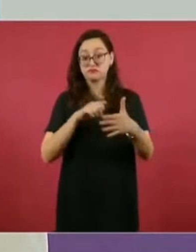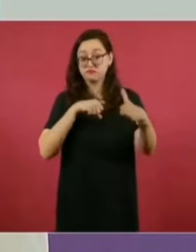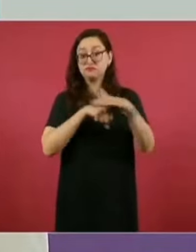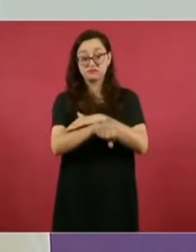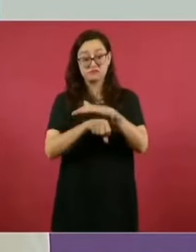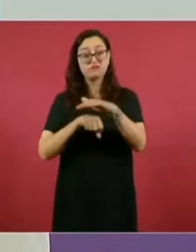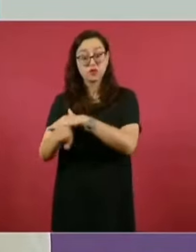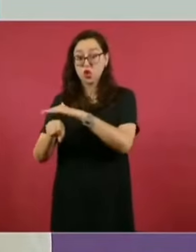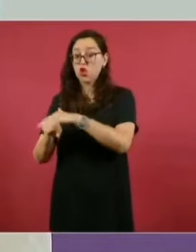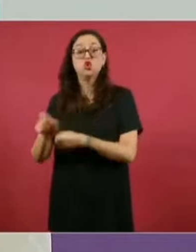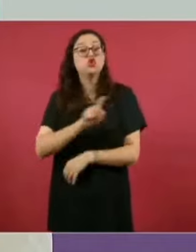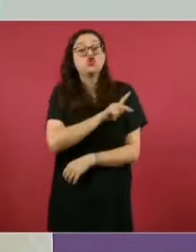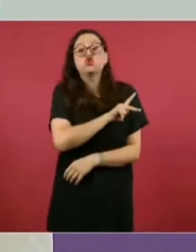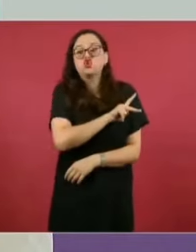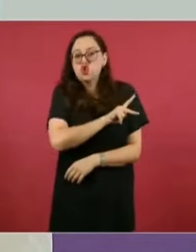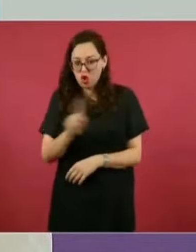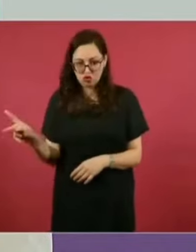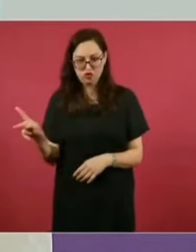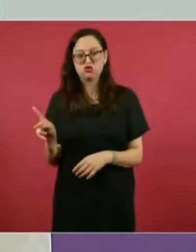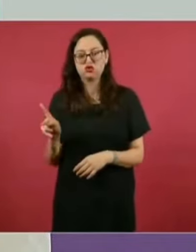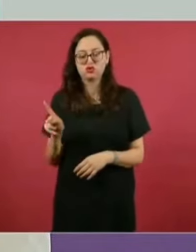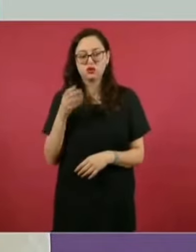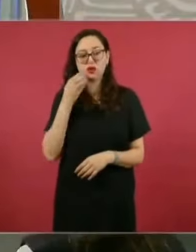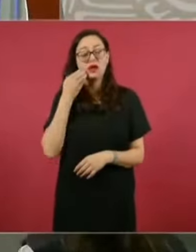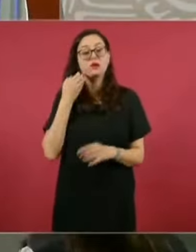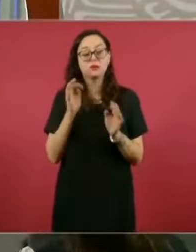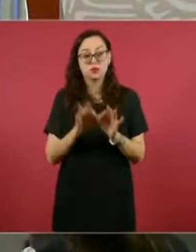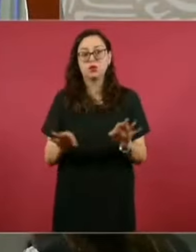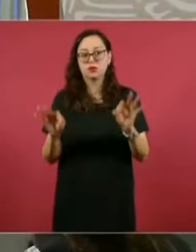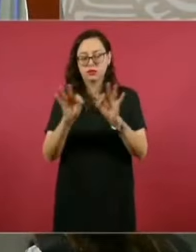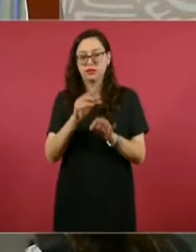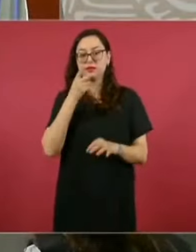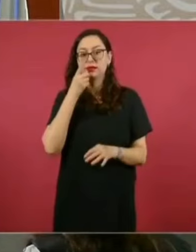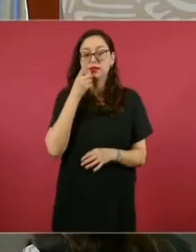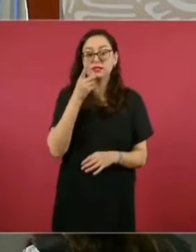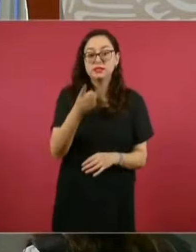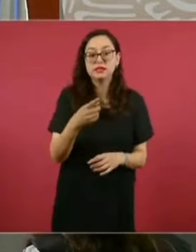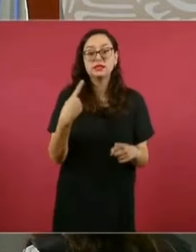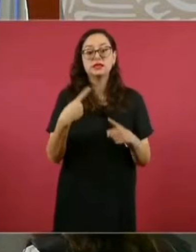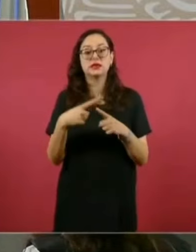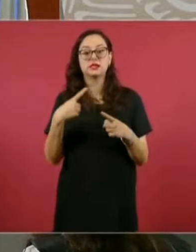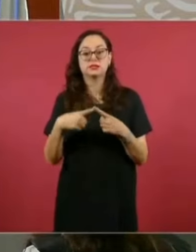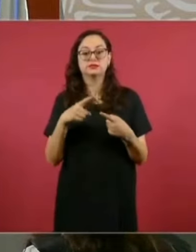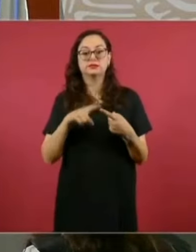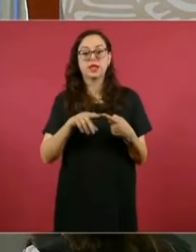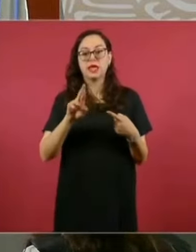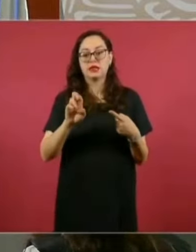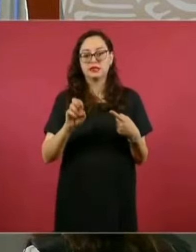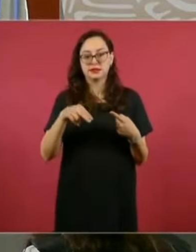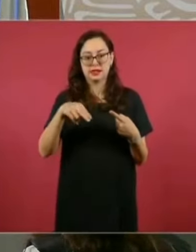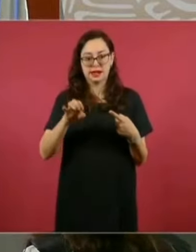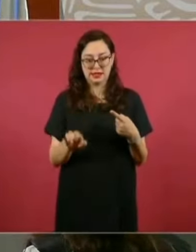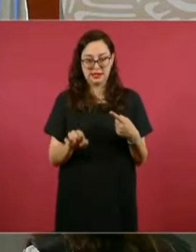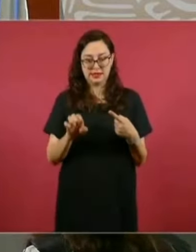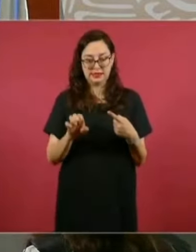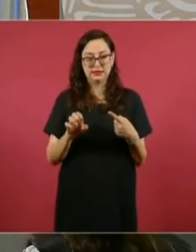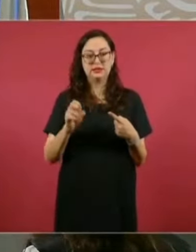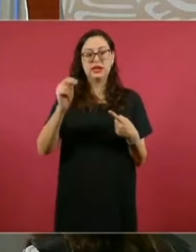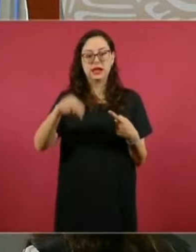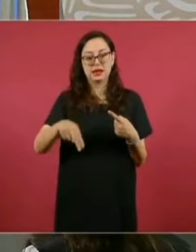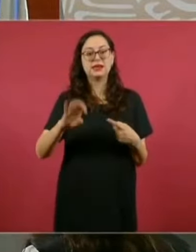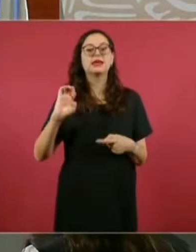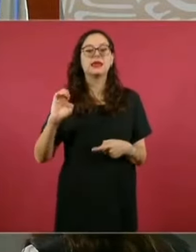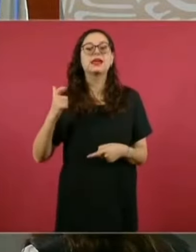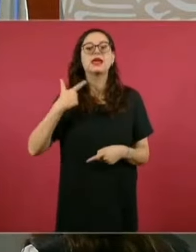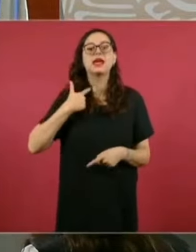es muy importante aclararlo. Y tenemos entre los principales responsables a René N., que es el ex titular de